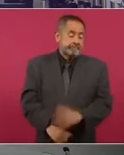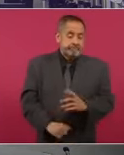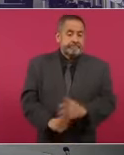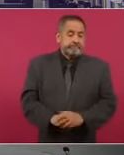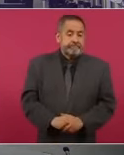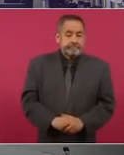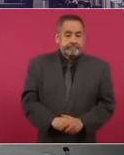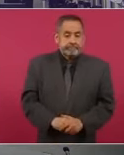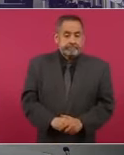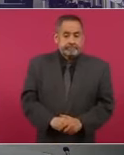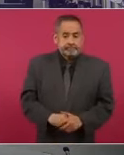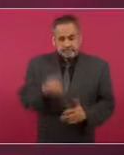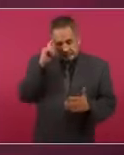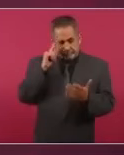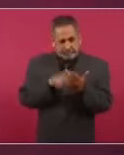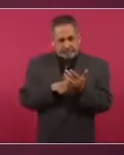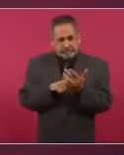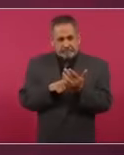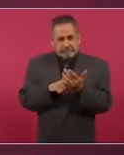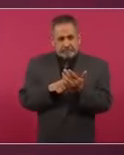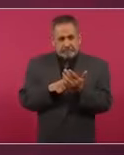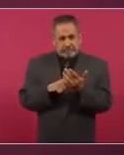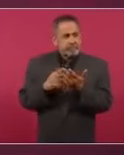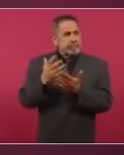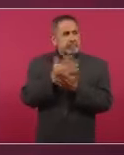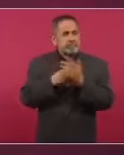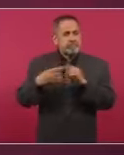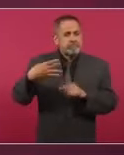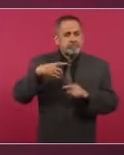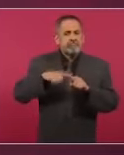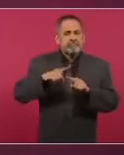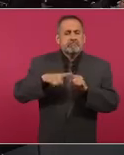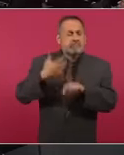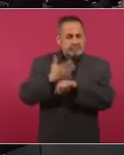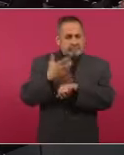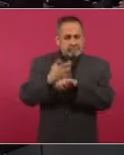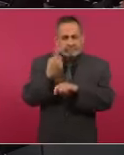creo que nada más nos ganaban los Estados Unidos,